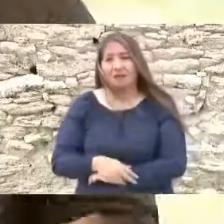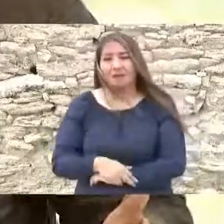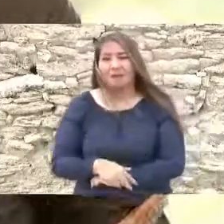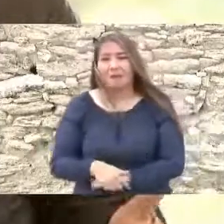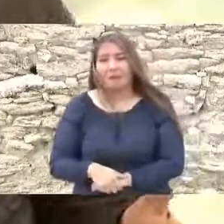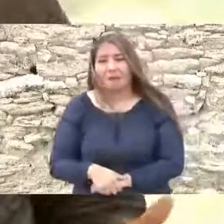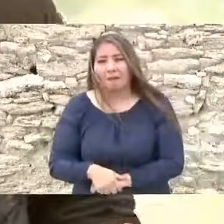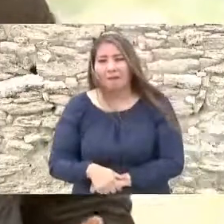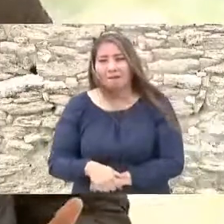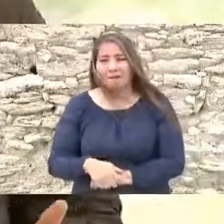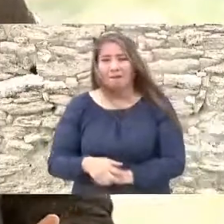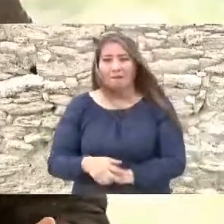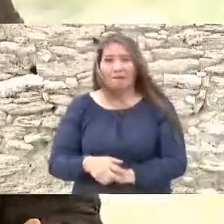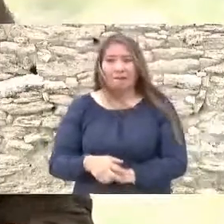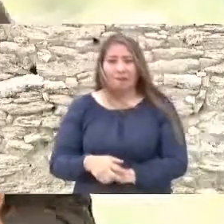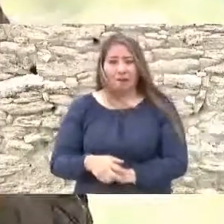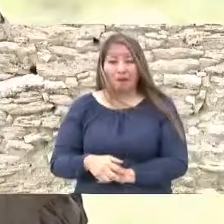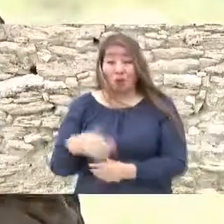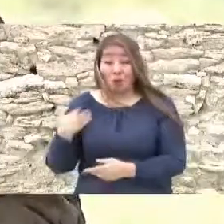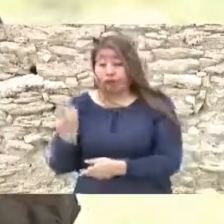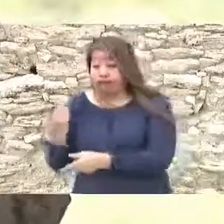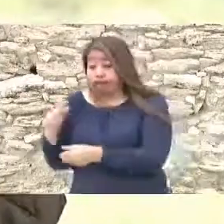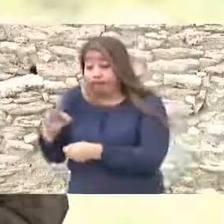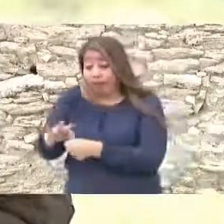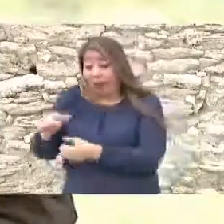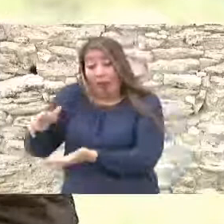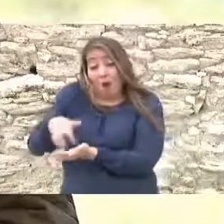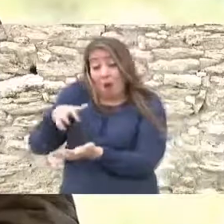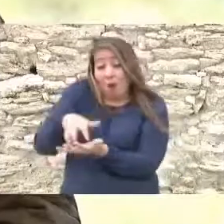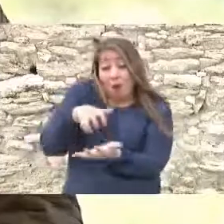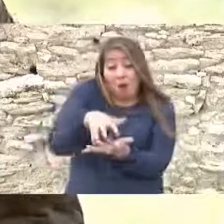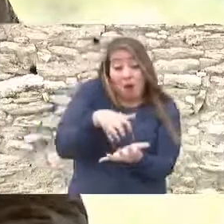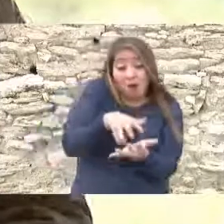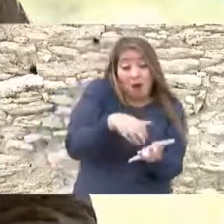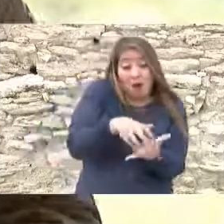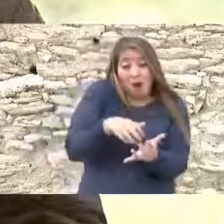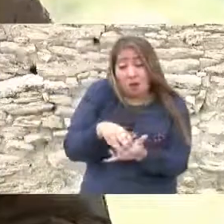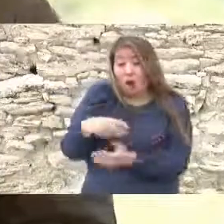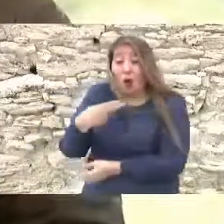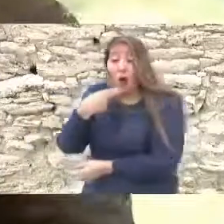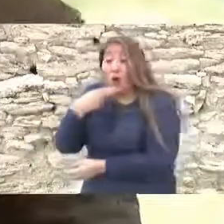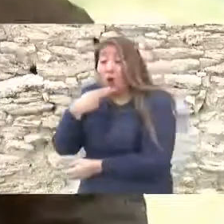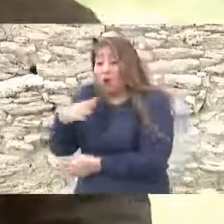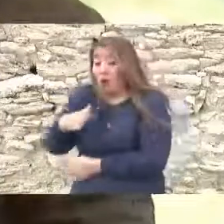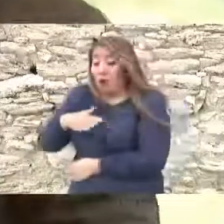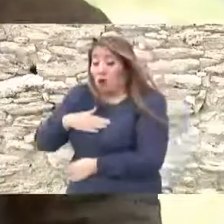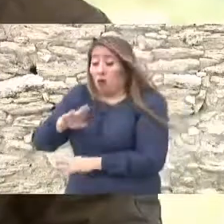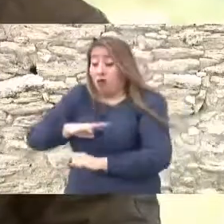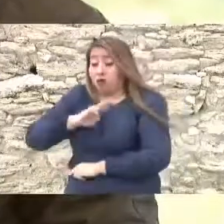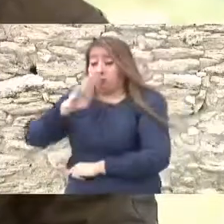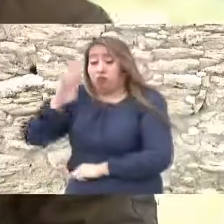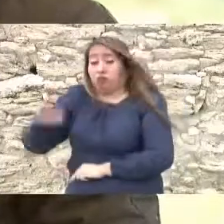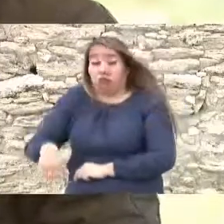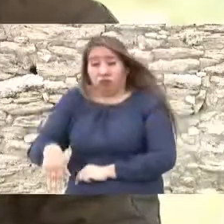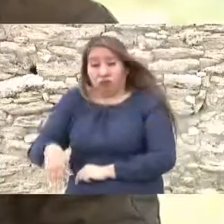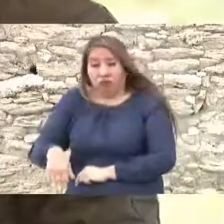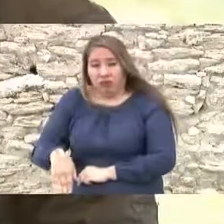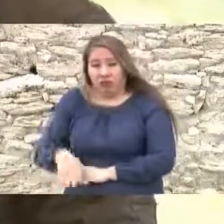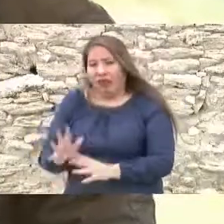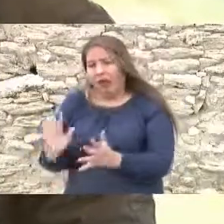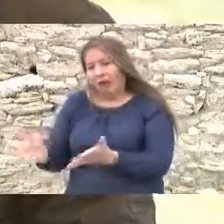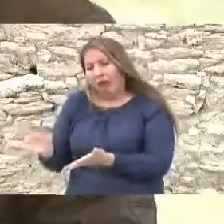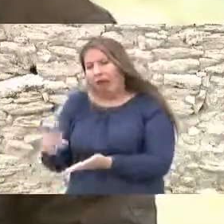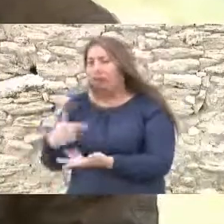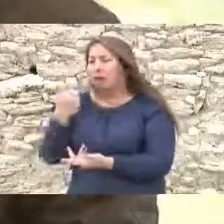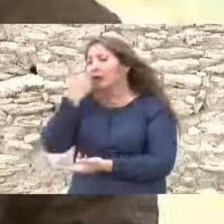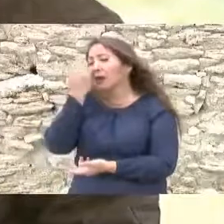un ahorro que es el que quiero que se utilice para mi funeral y ya les dijo que